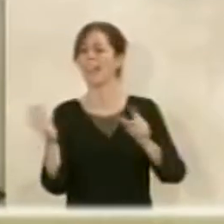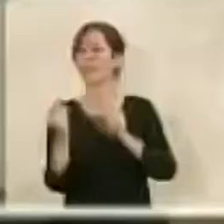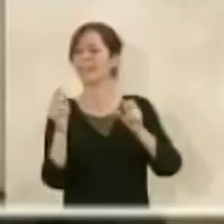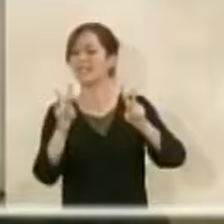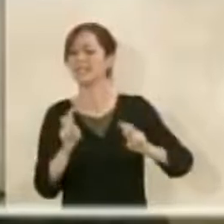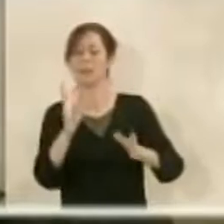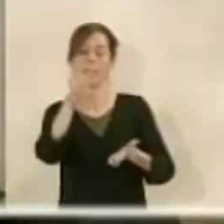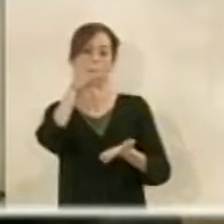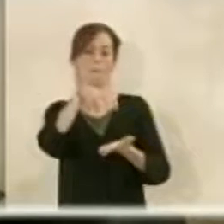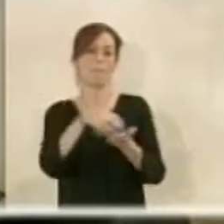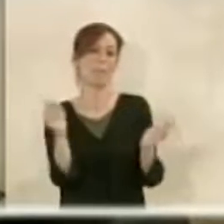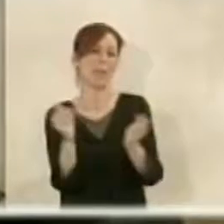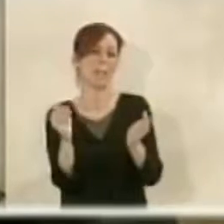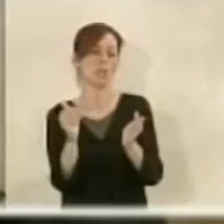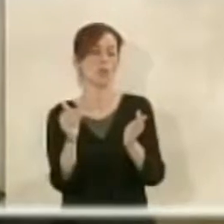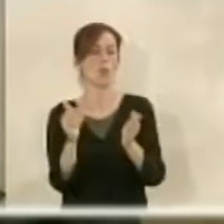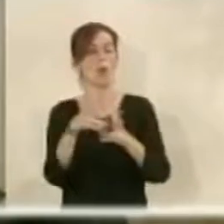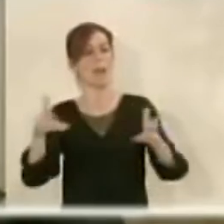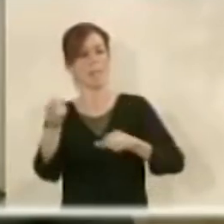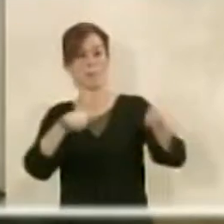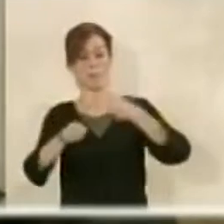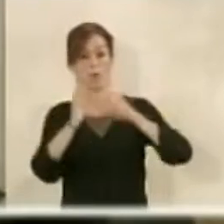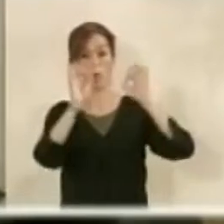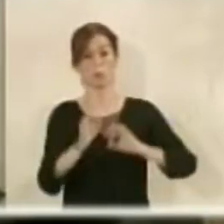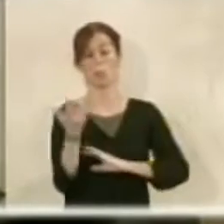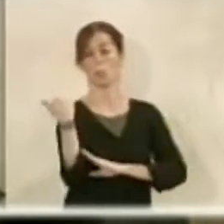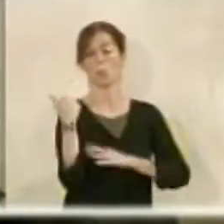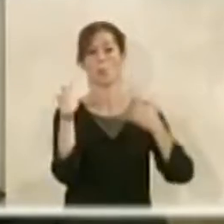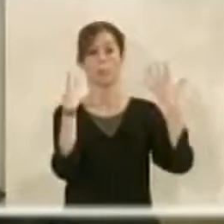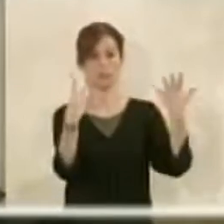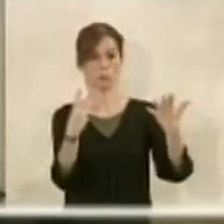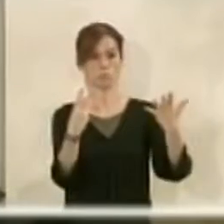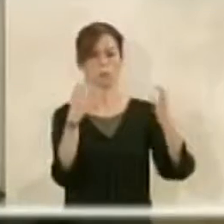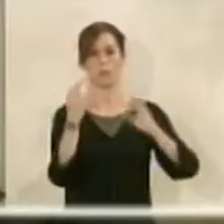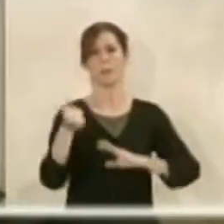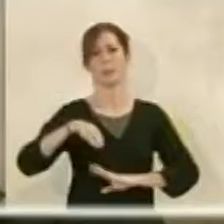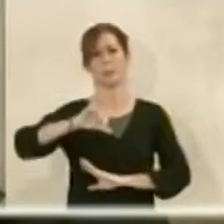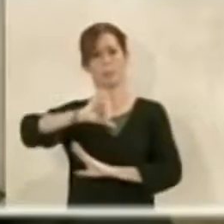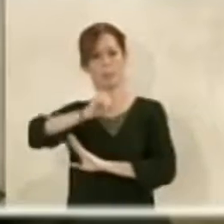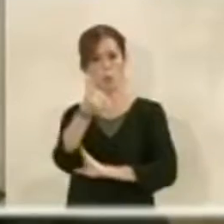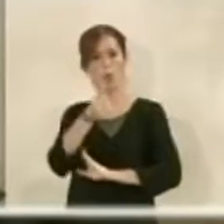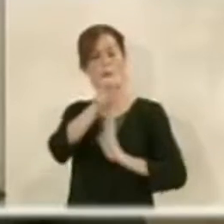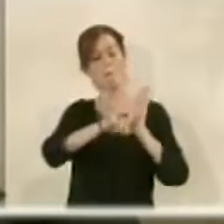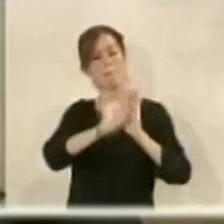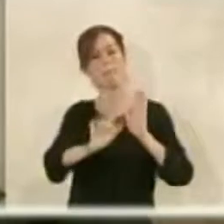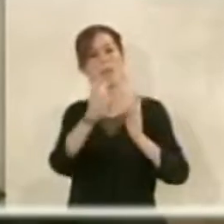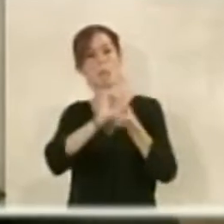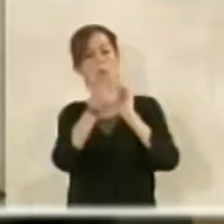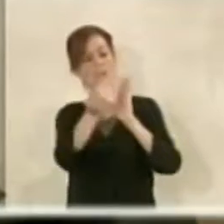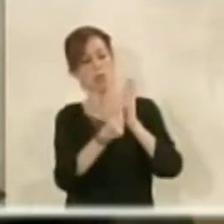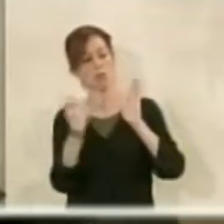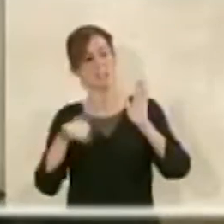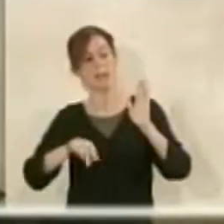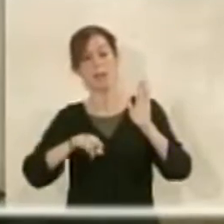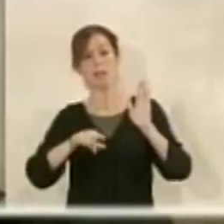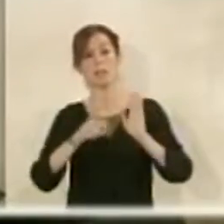al pequeño y mediano comercio. Nosotros, en el 2008, ante la aprobación inicial de la primera modificación puntual,